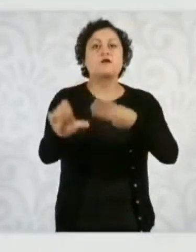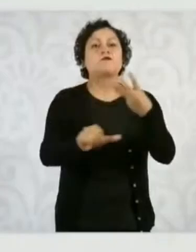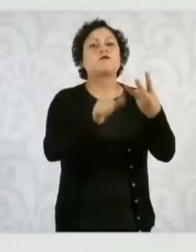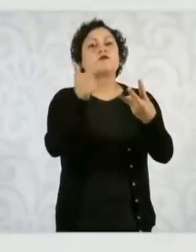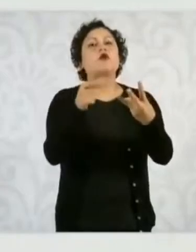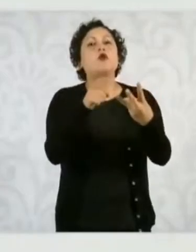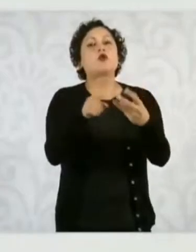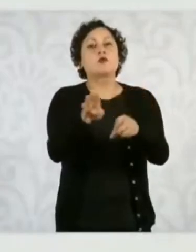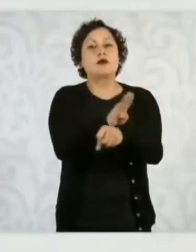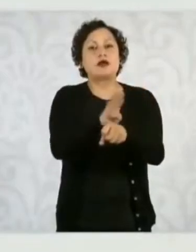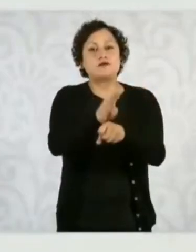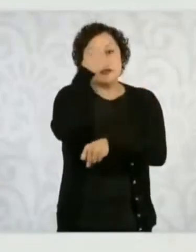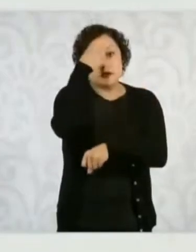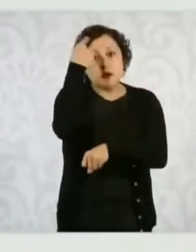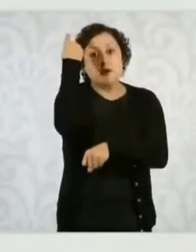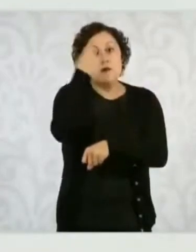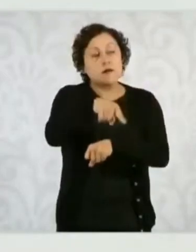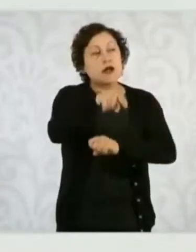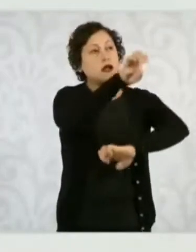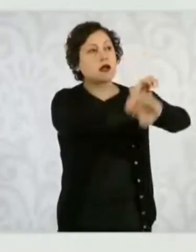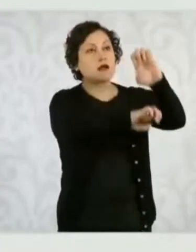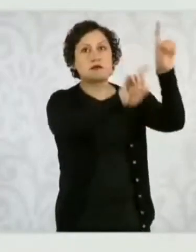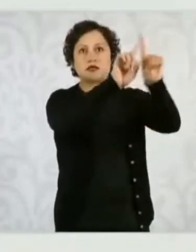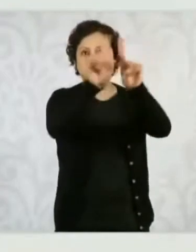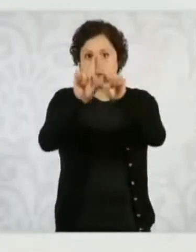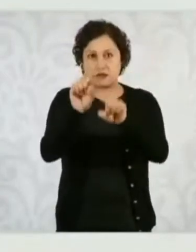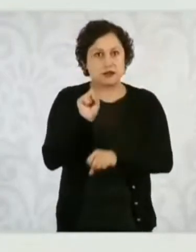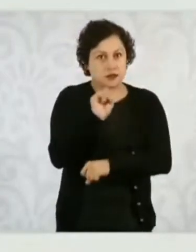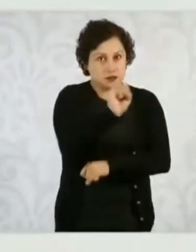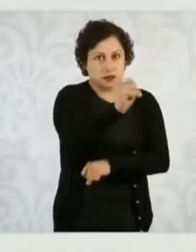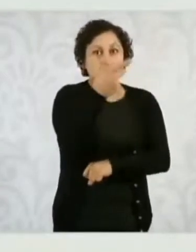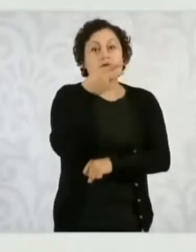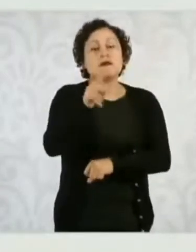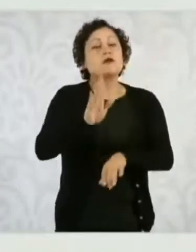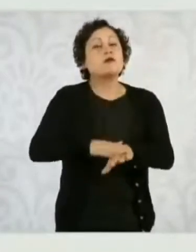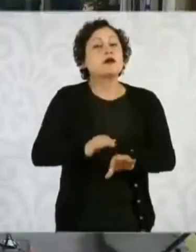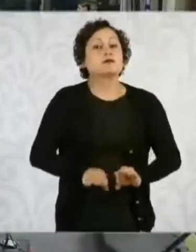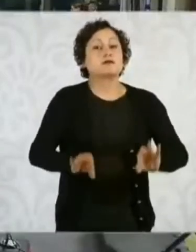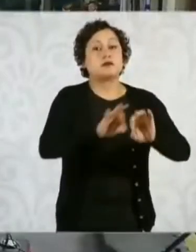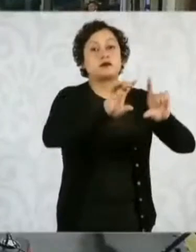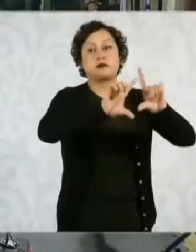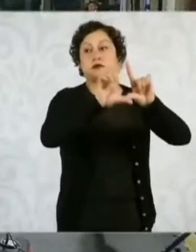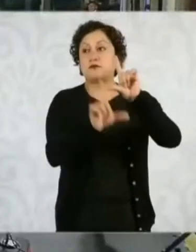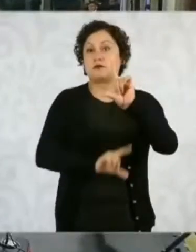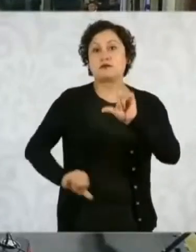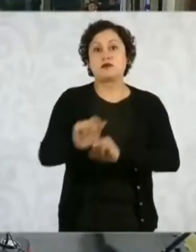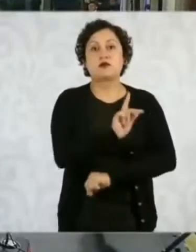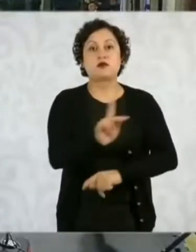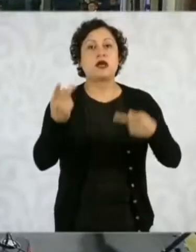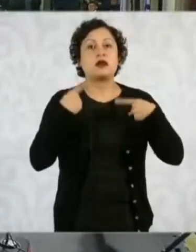para beneficios de todas las empresas, pero también para beneficios de todo el país. Muchísimas gracias.